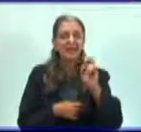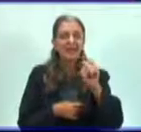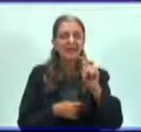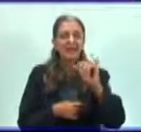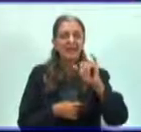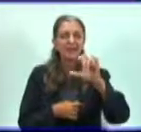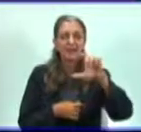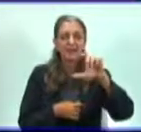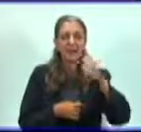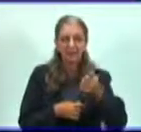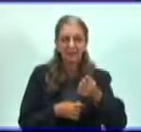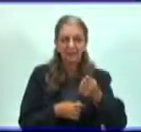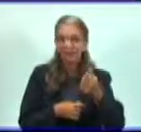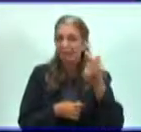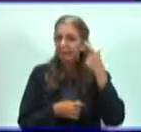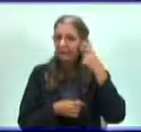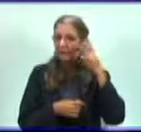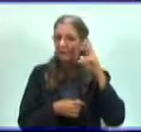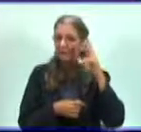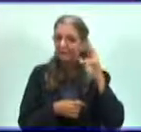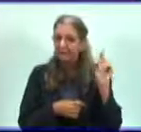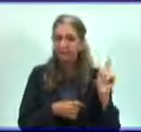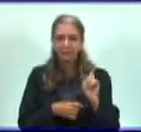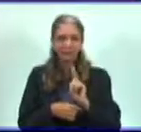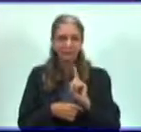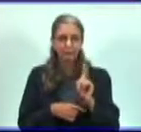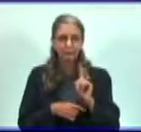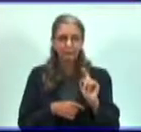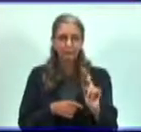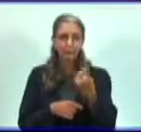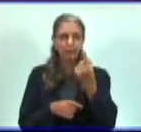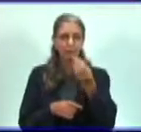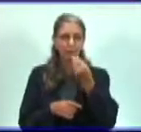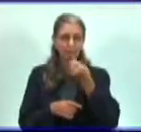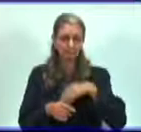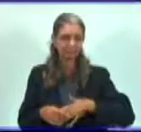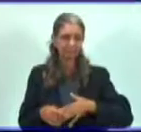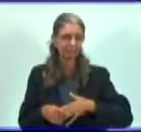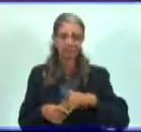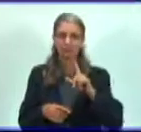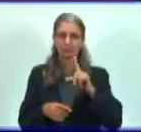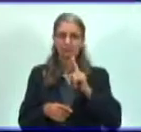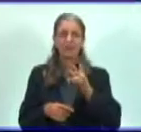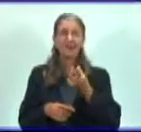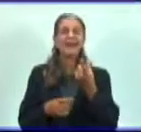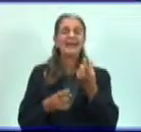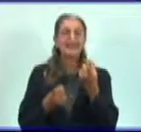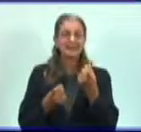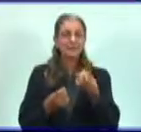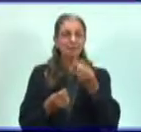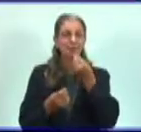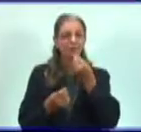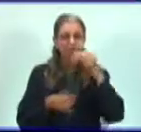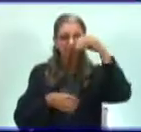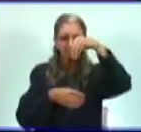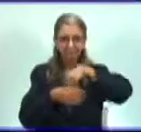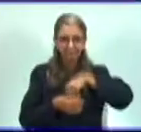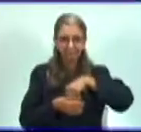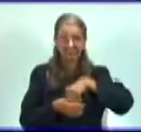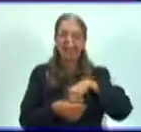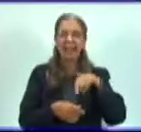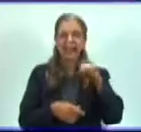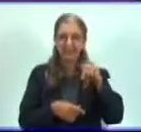como bien observas en pantalla, el ácido nucleico de ese virus pasa a la célula